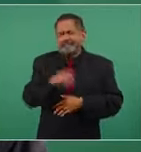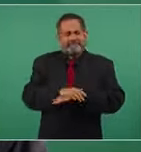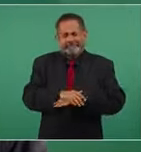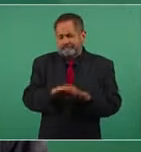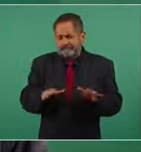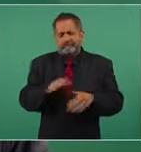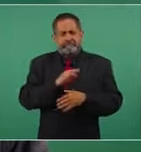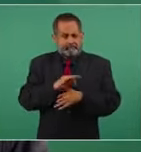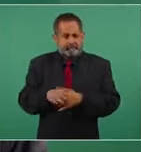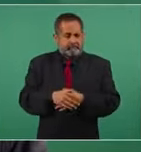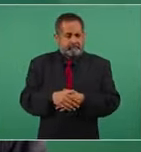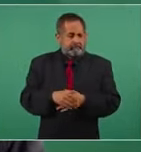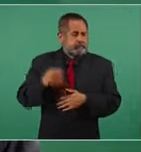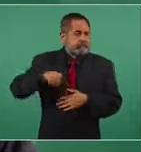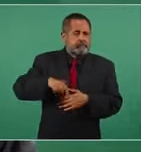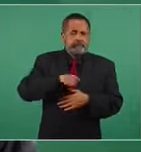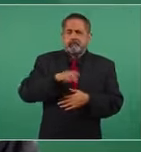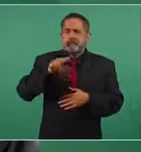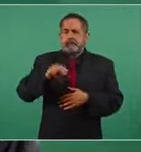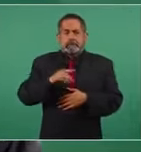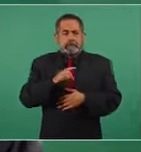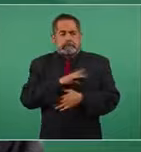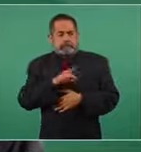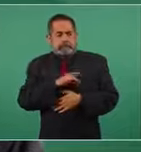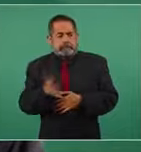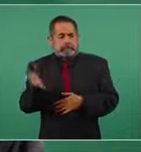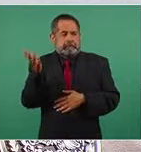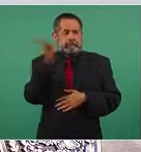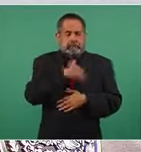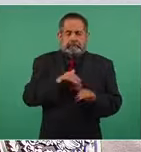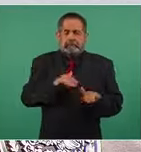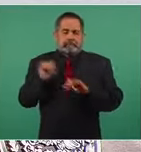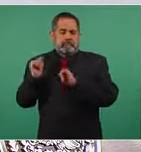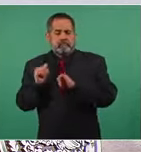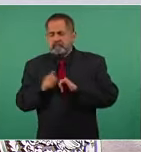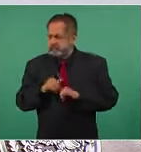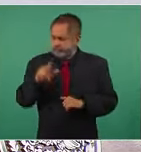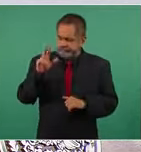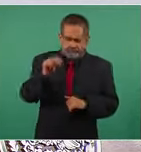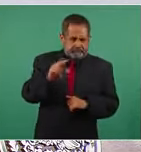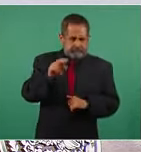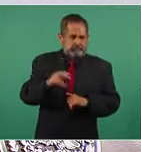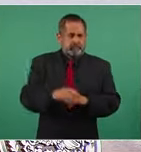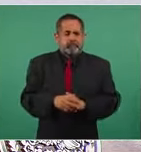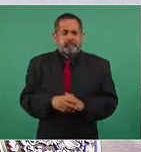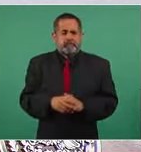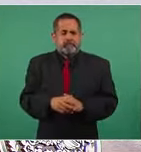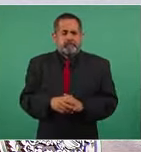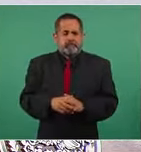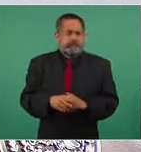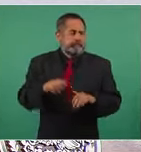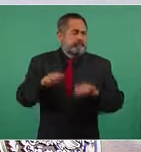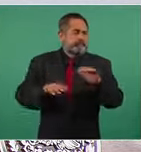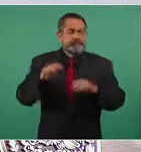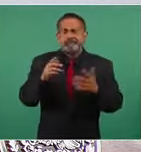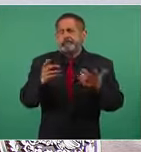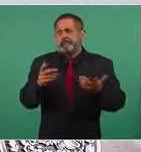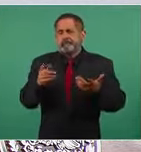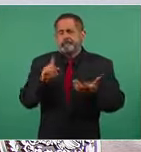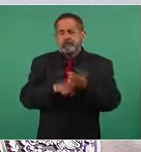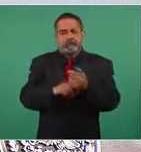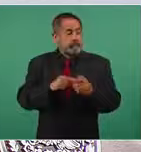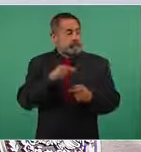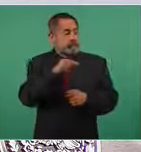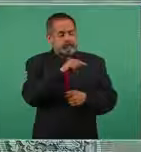nos dejemos intimidar, que a veces en las